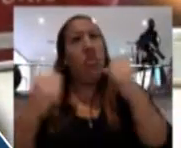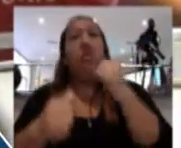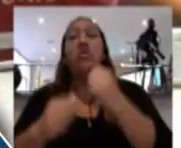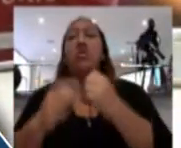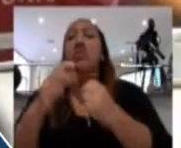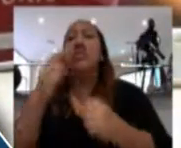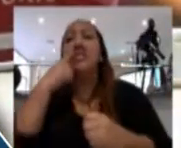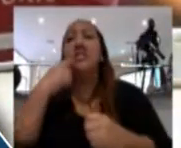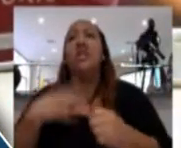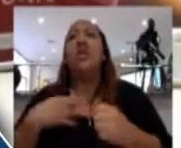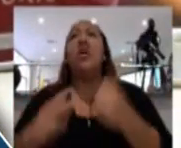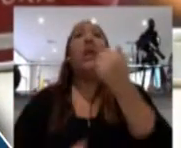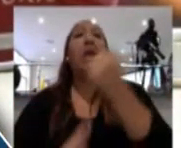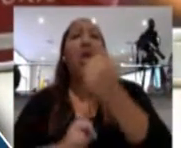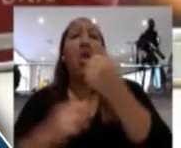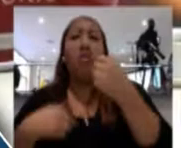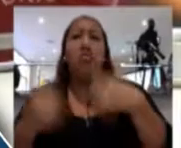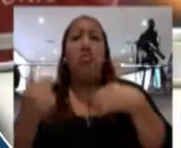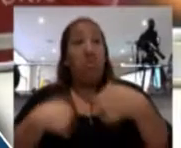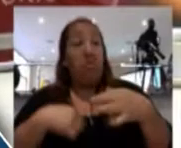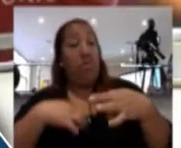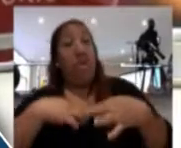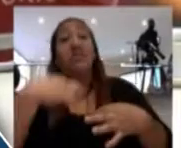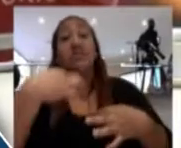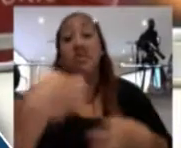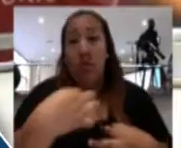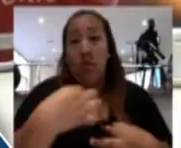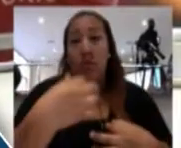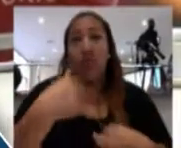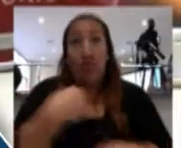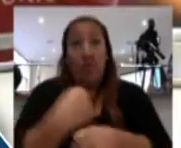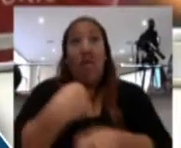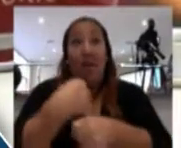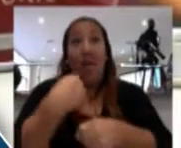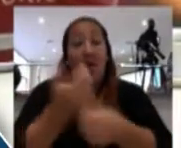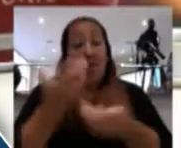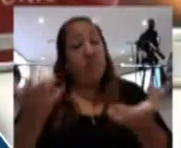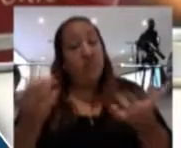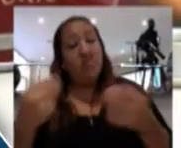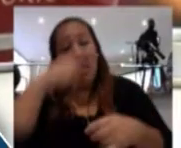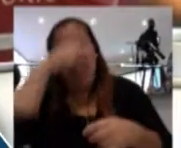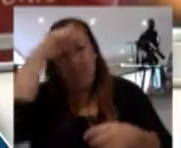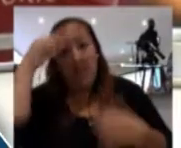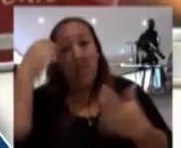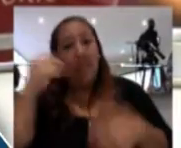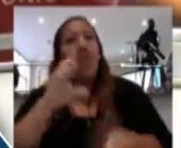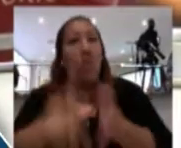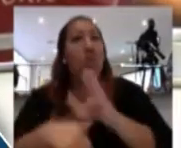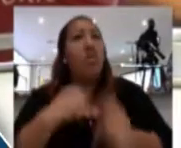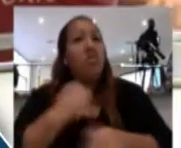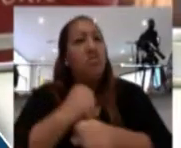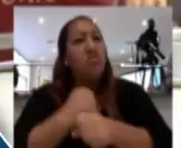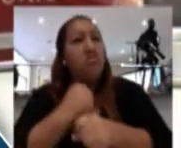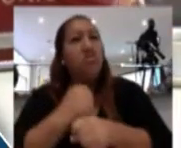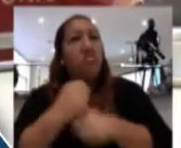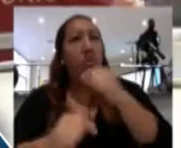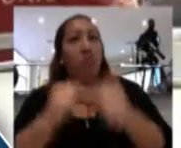porque yo creo que para eso estamos elegidos, para eso estamos trabajando y tendremos resultados positivos.